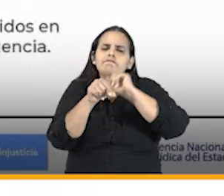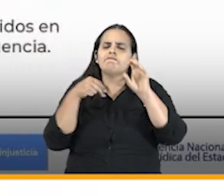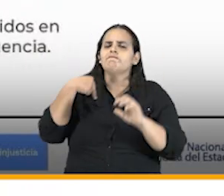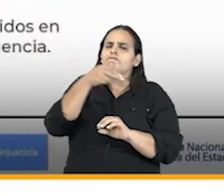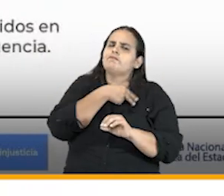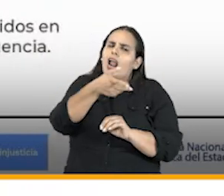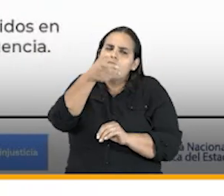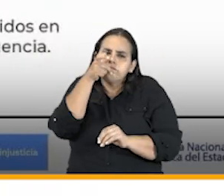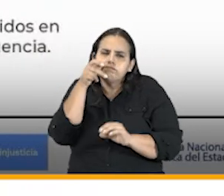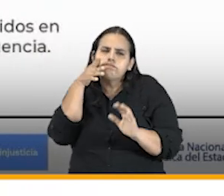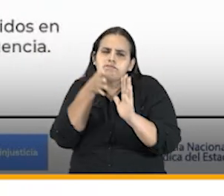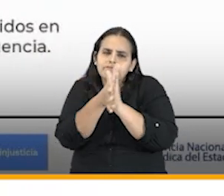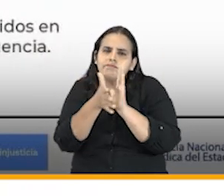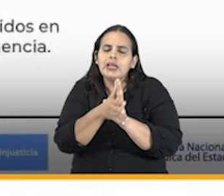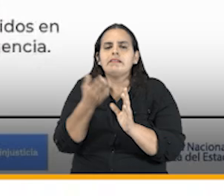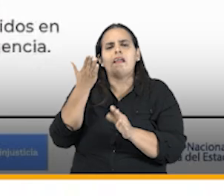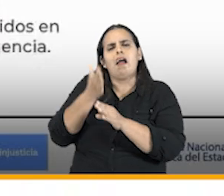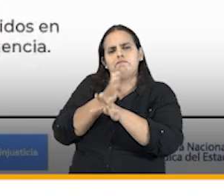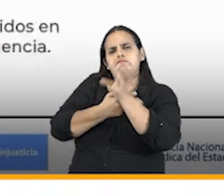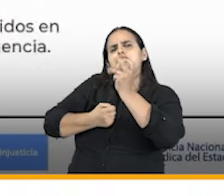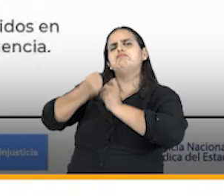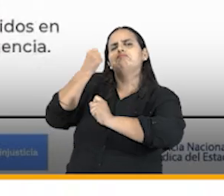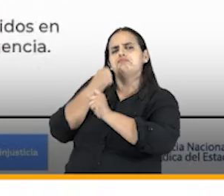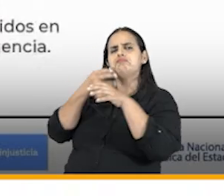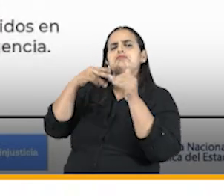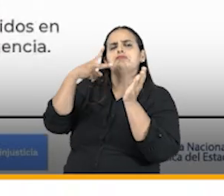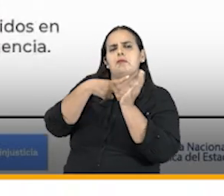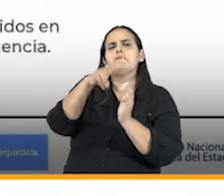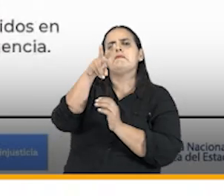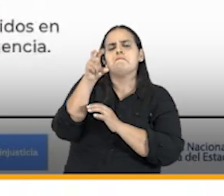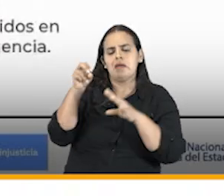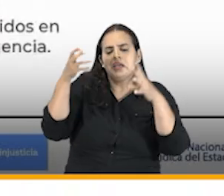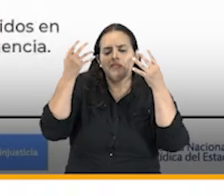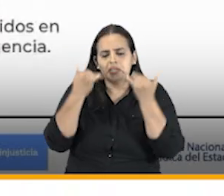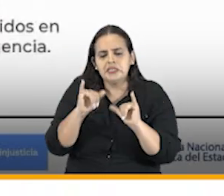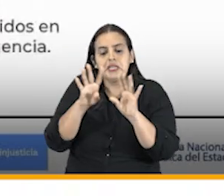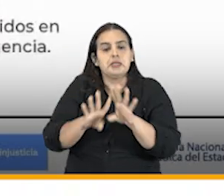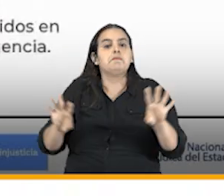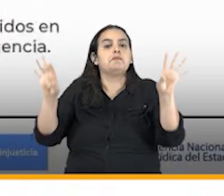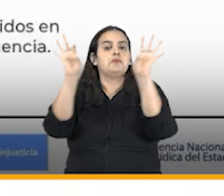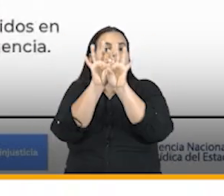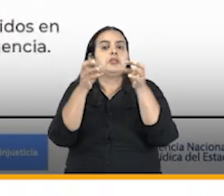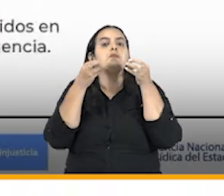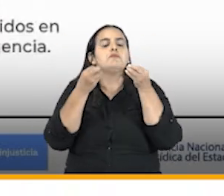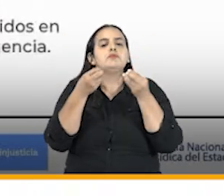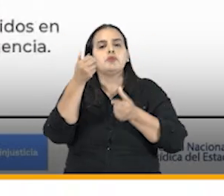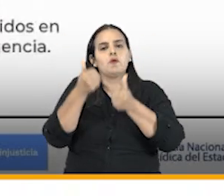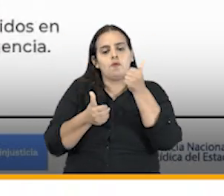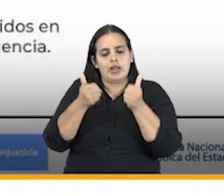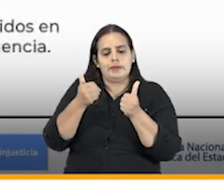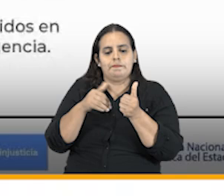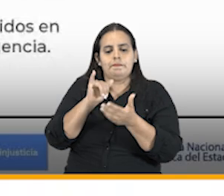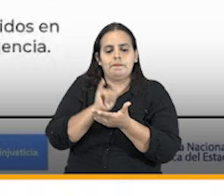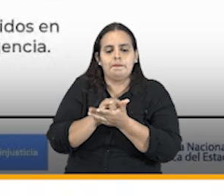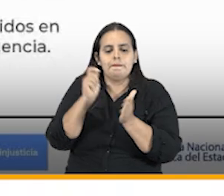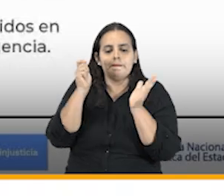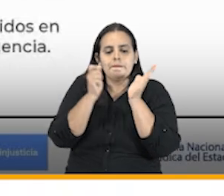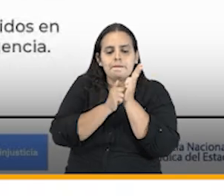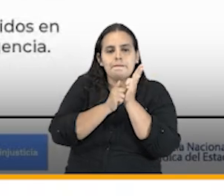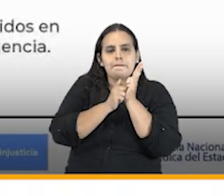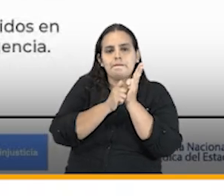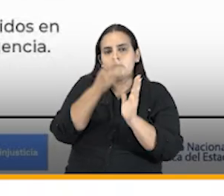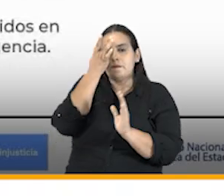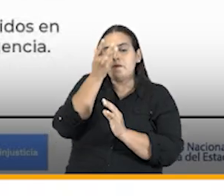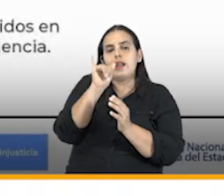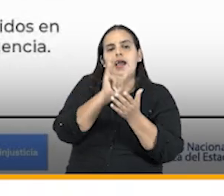interviniendo y desde hace varios años y que en el 2020 pues fueron muy importantes son los litigios derivados con el